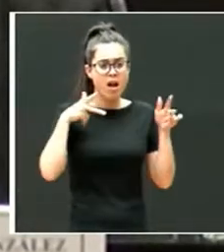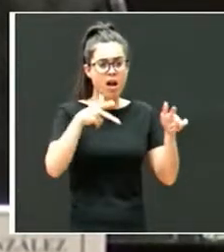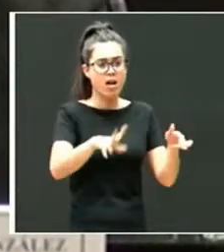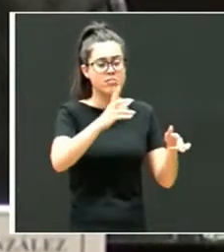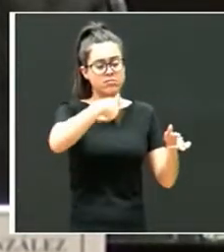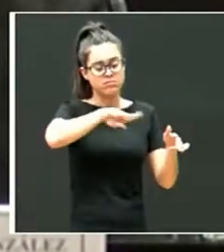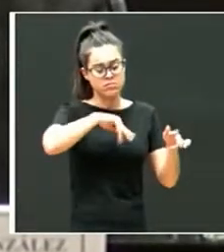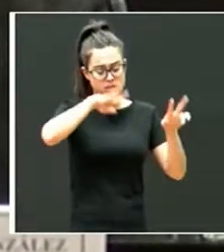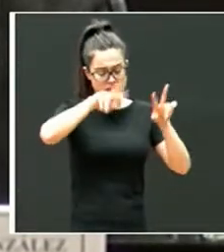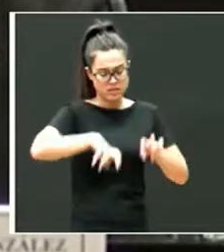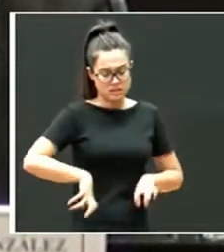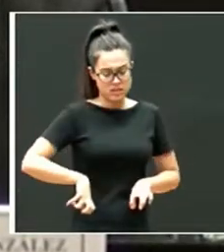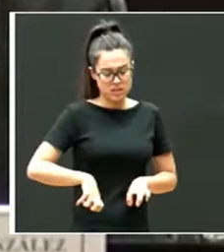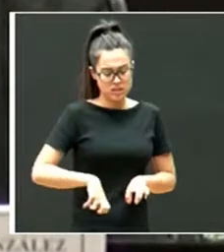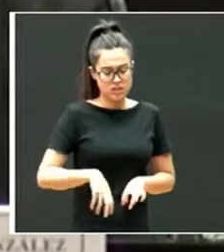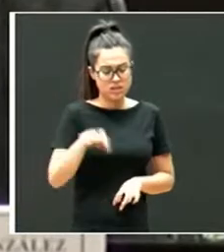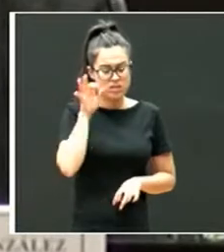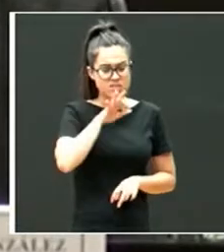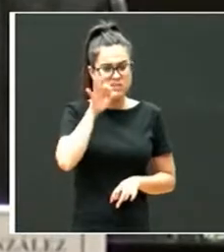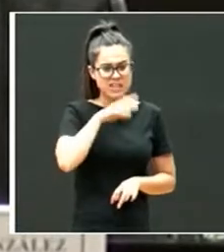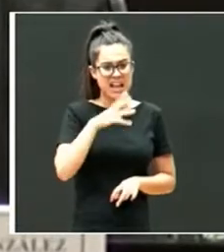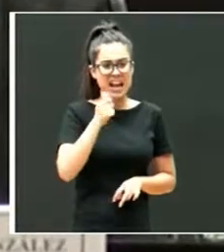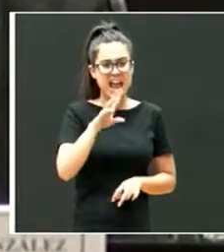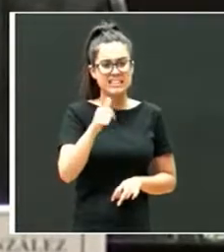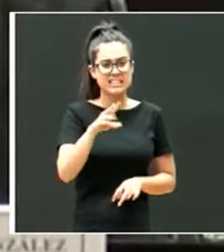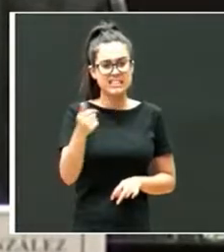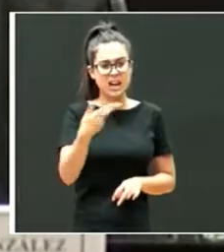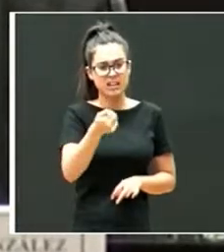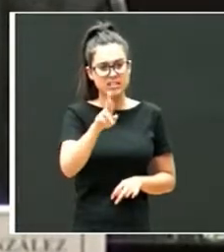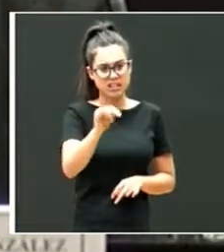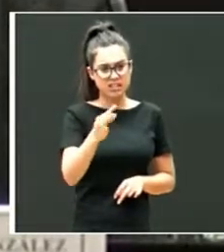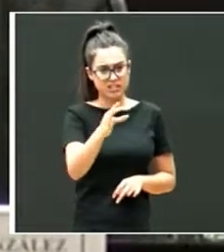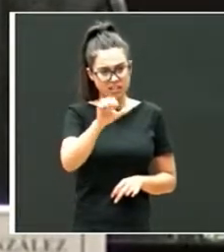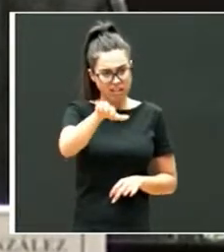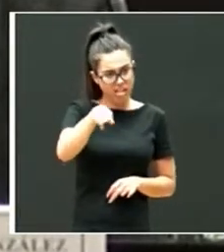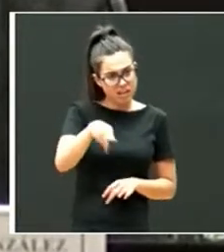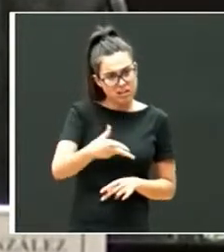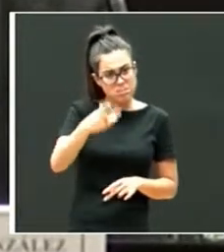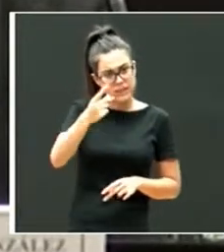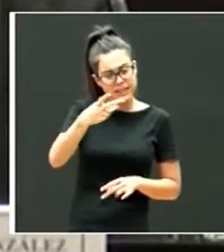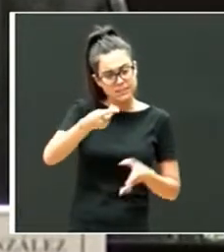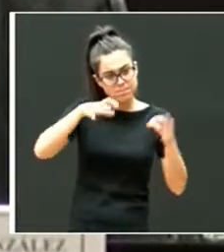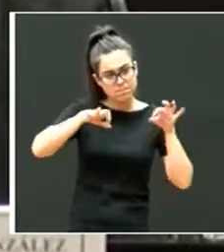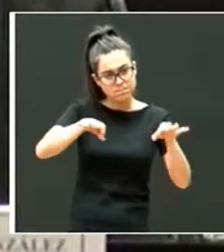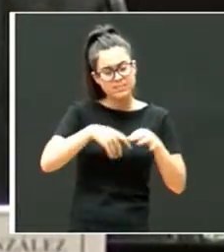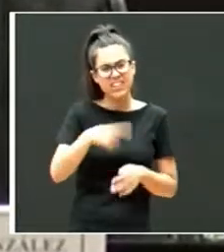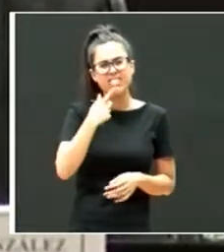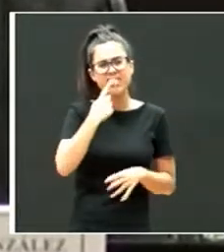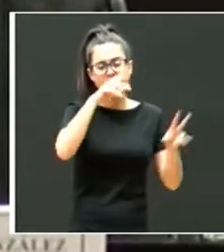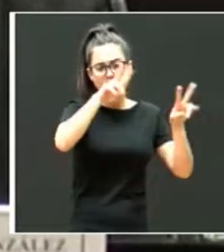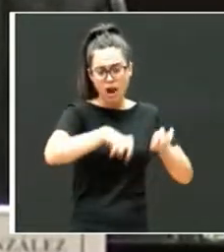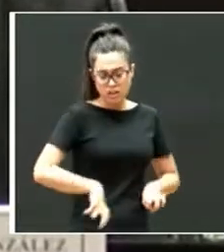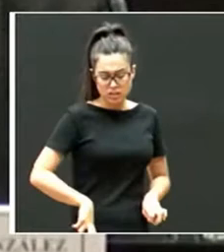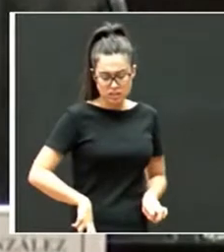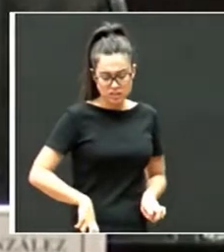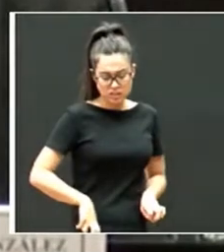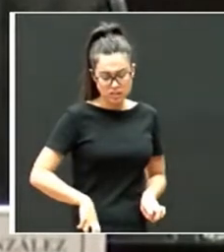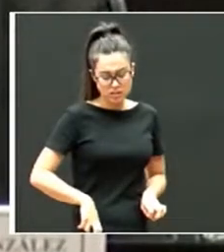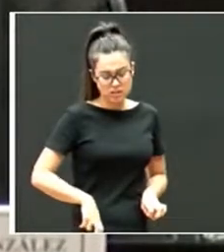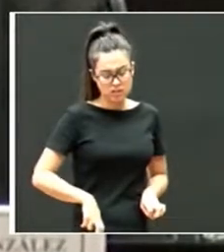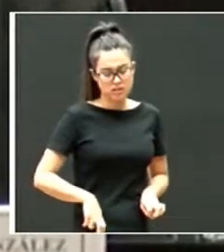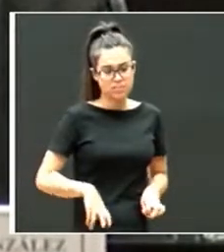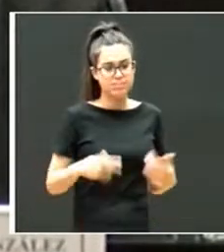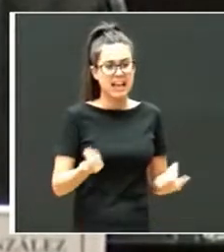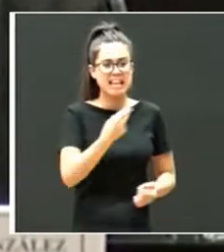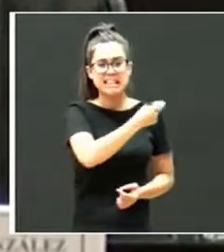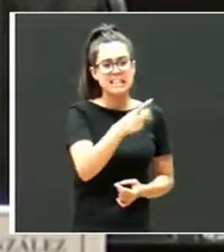está dirigido por un señor que se apellida La Charité, que hace un análisis de cuáles son las necesidades